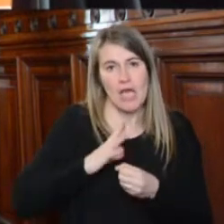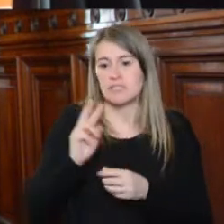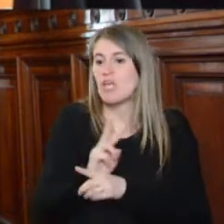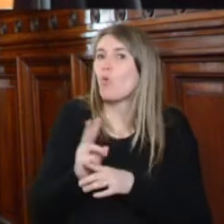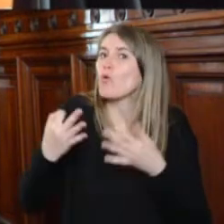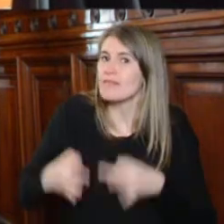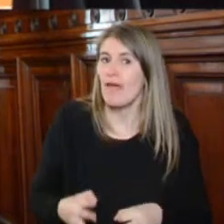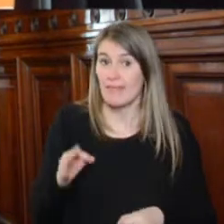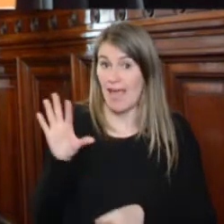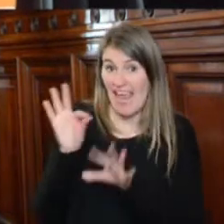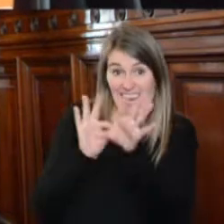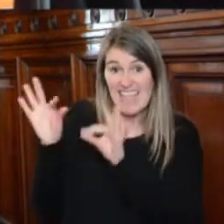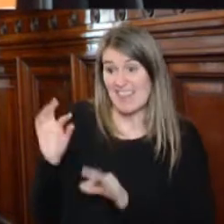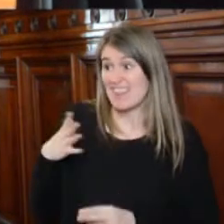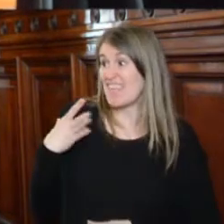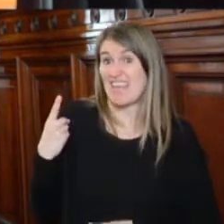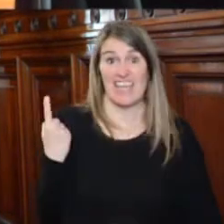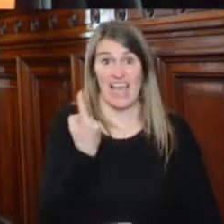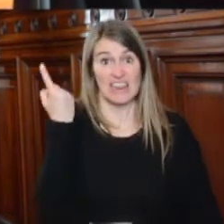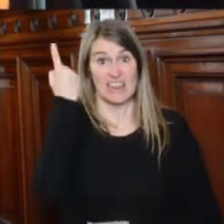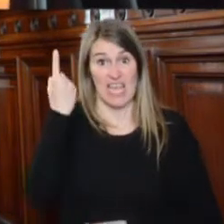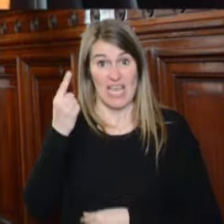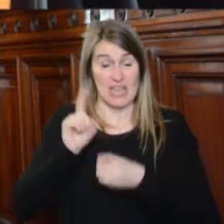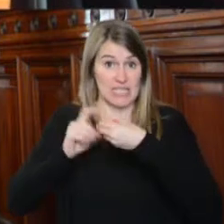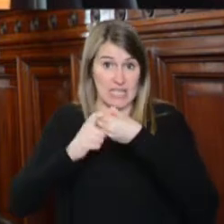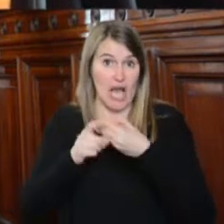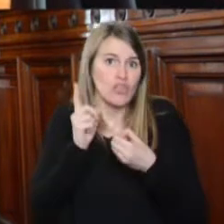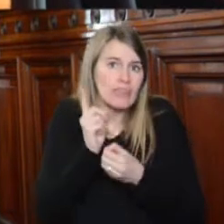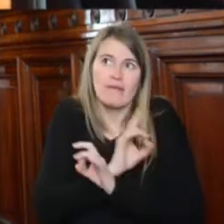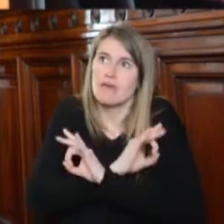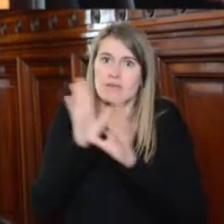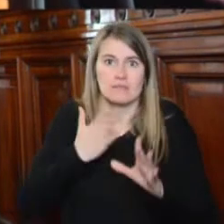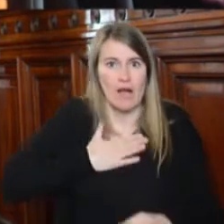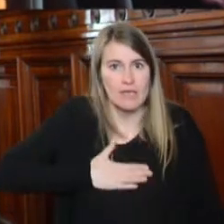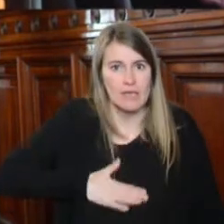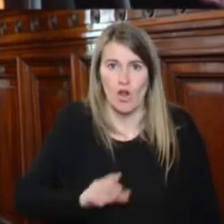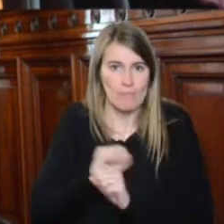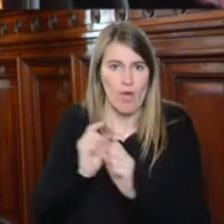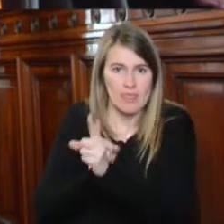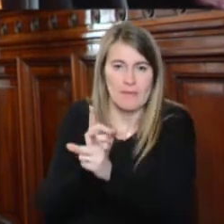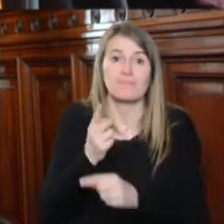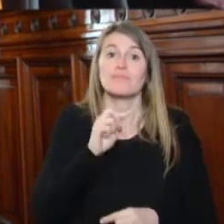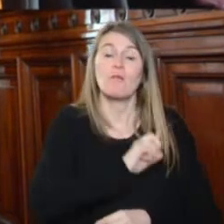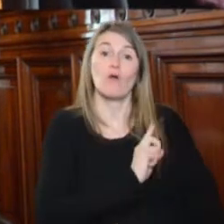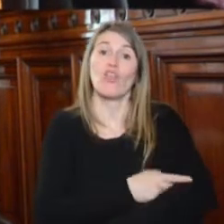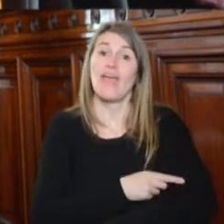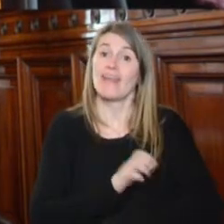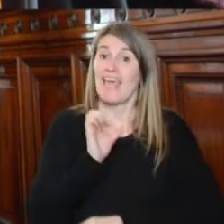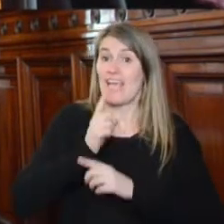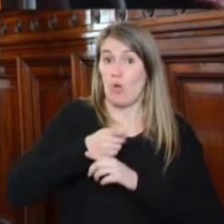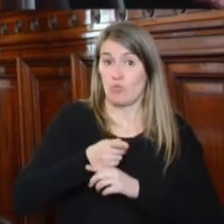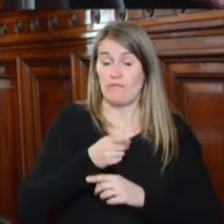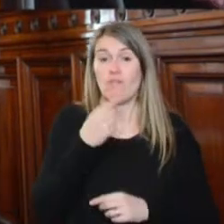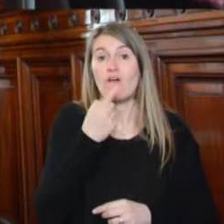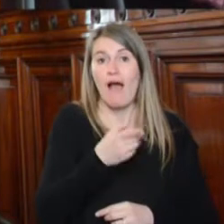dirigentes elegidos democráticamente, entre otras cuestiones. Asimismo, nos preocupa la injerencia del Poder Ejecutivo en el Ministerio Público Fiscal,